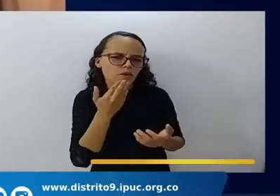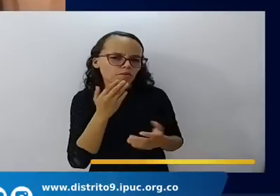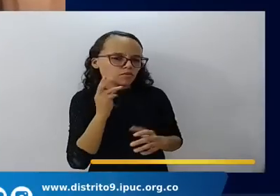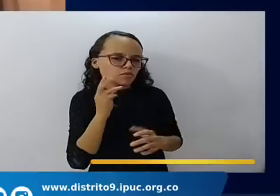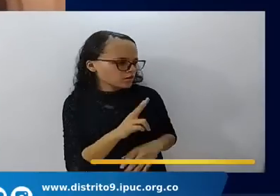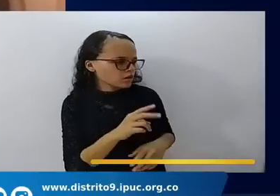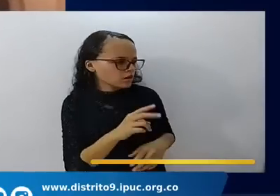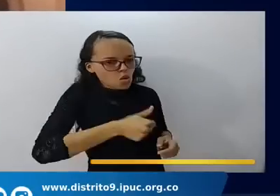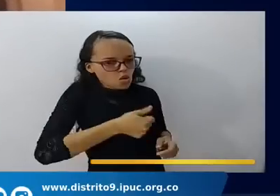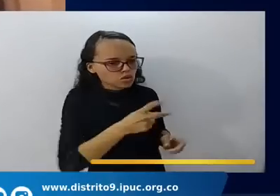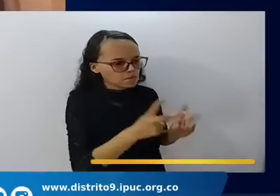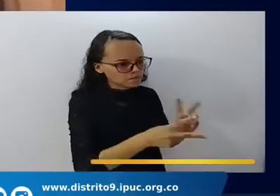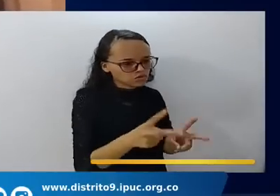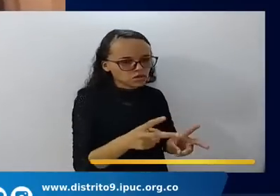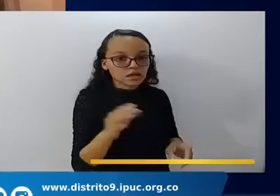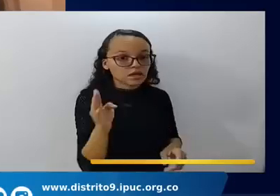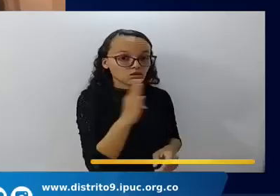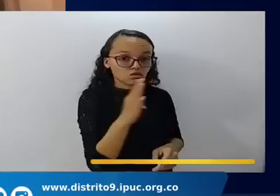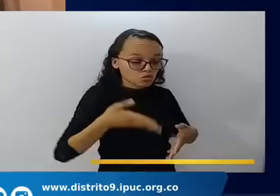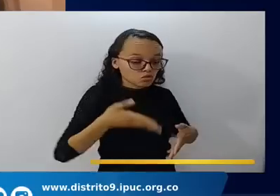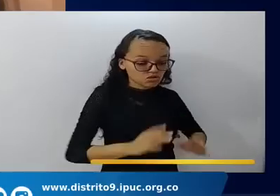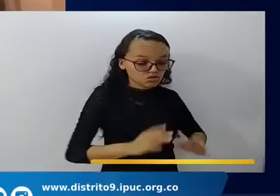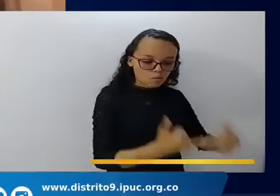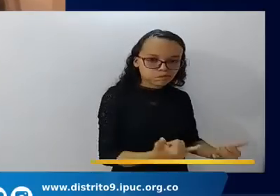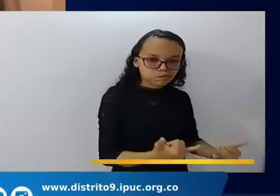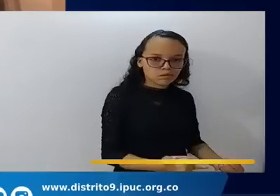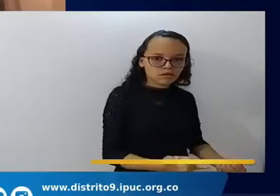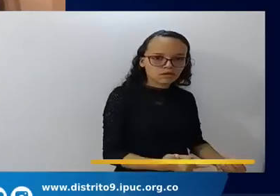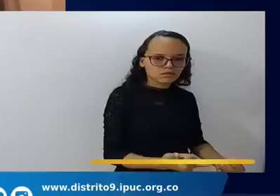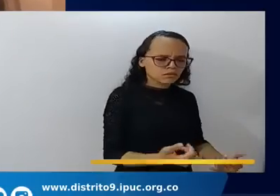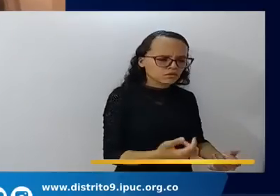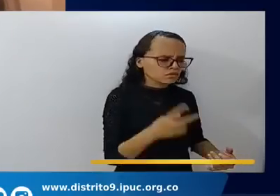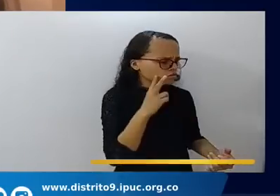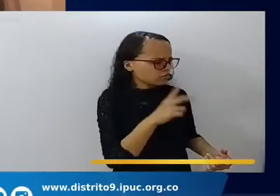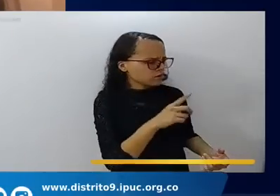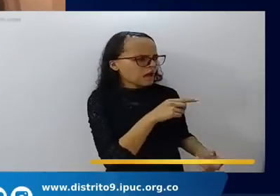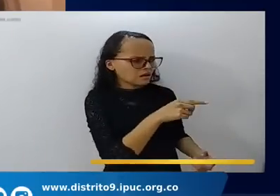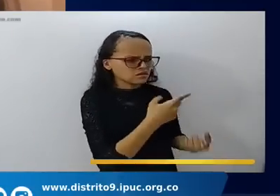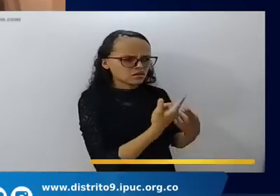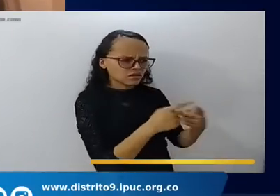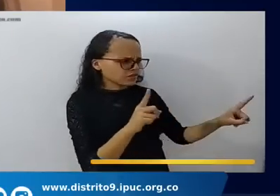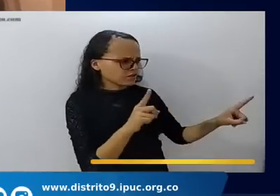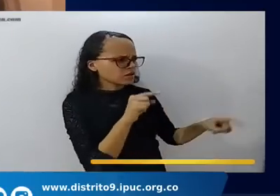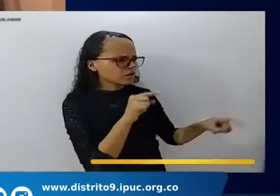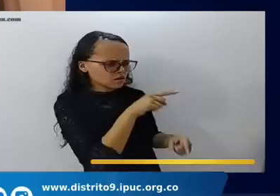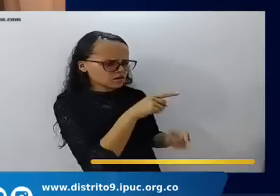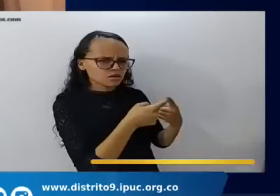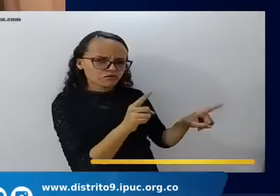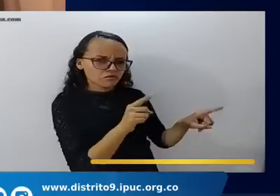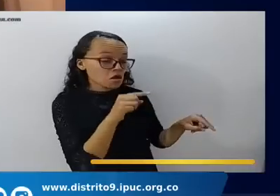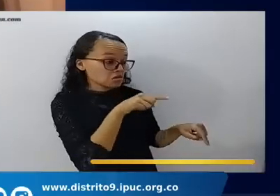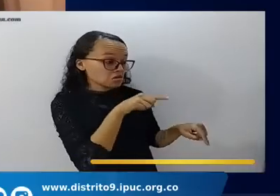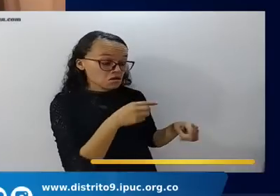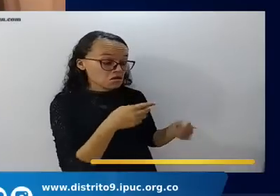amén que no terminen lo confundiendo con uno más del montón como con Lot